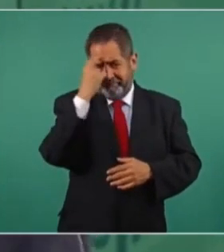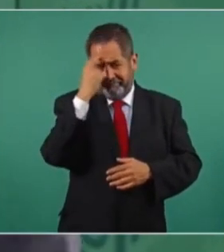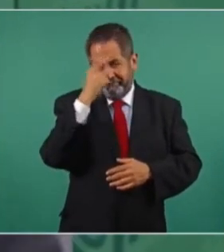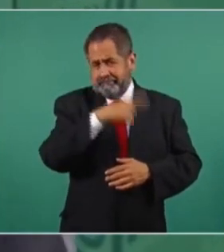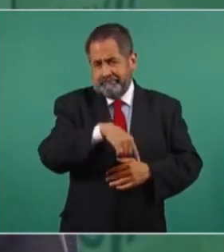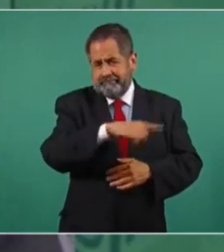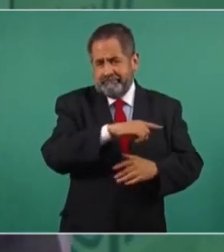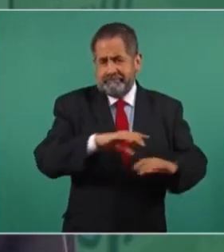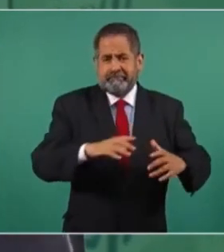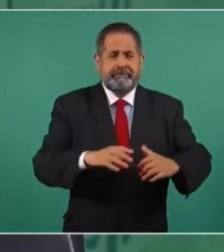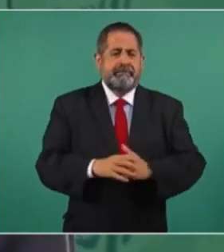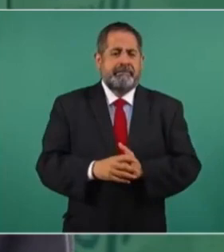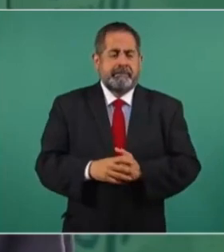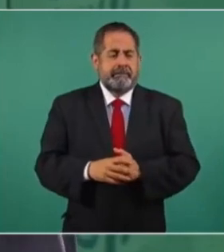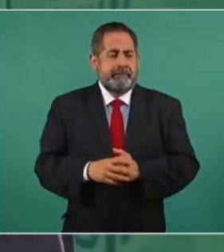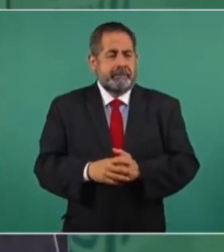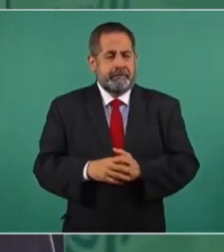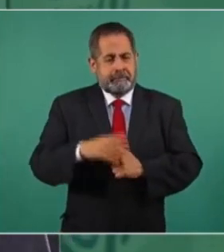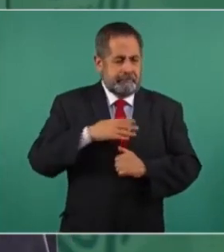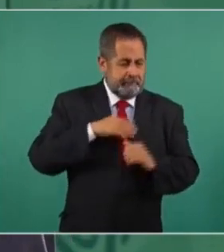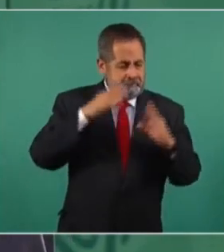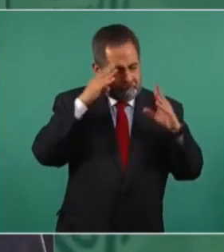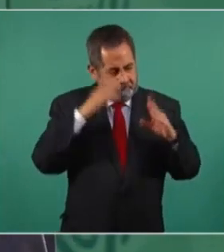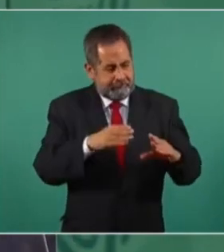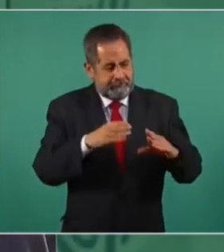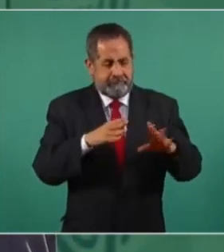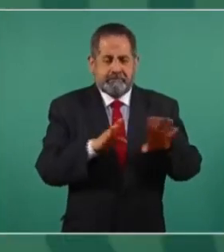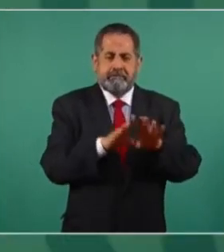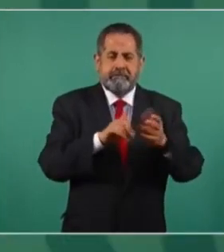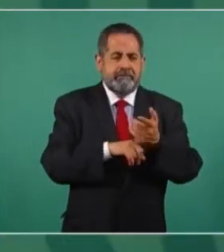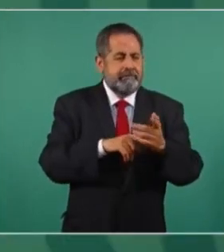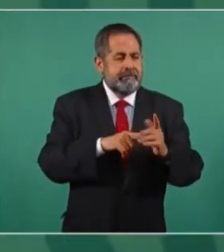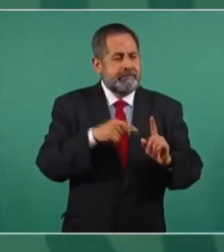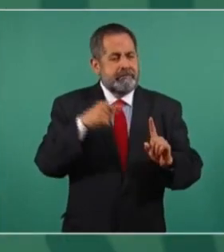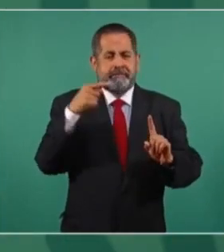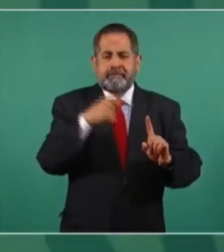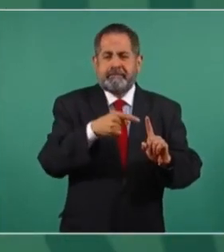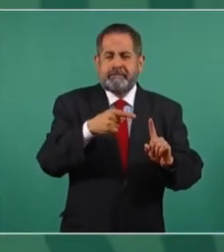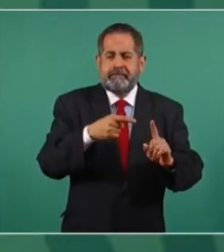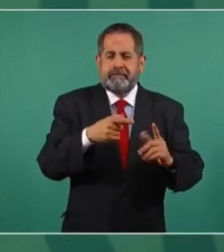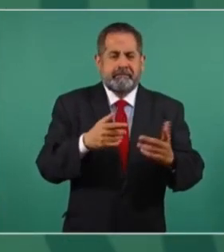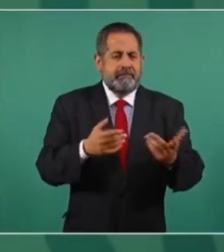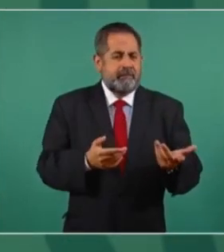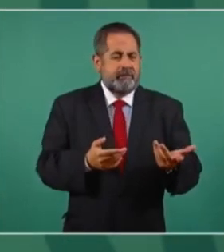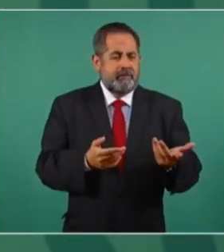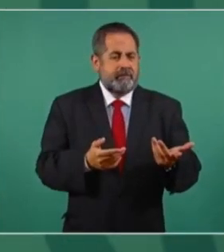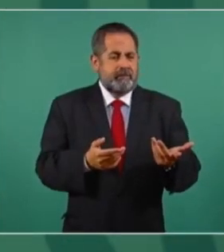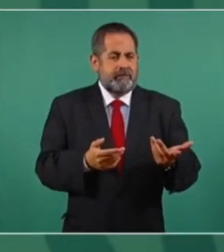muy enfocada, orientada a